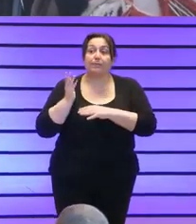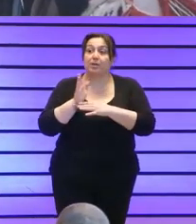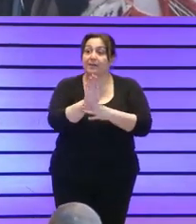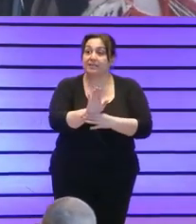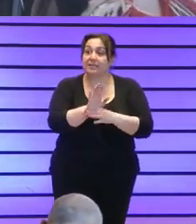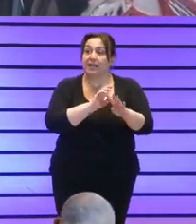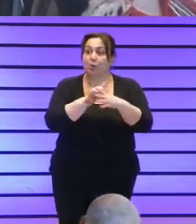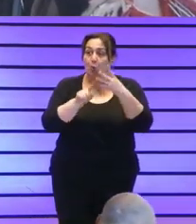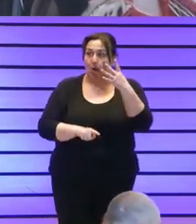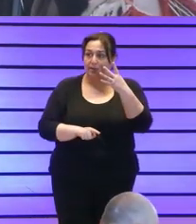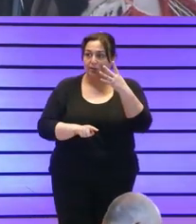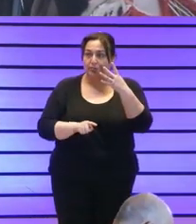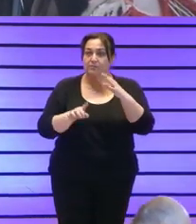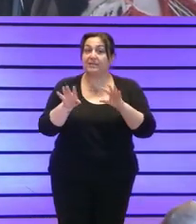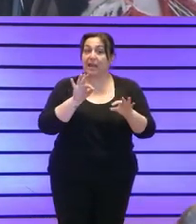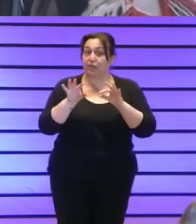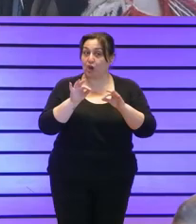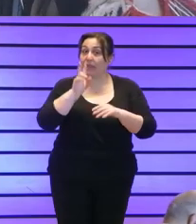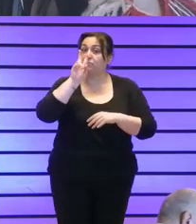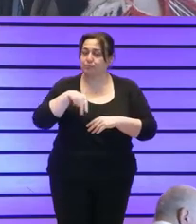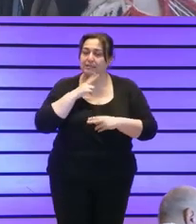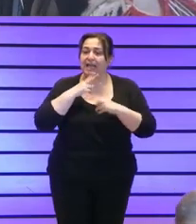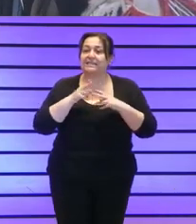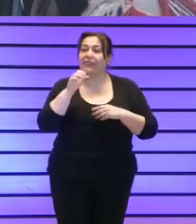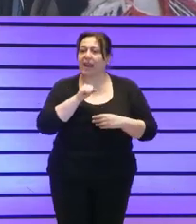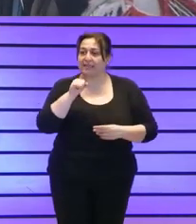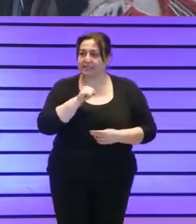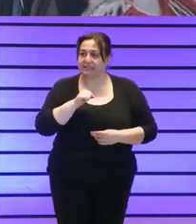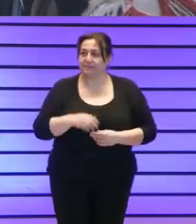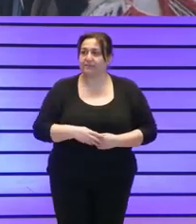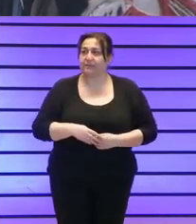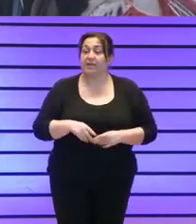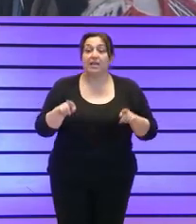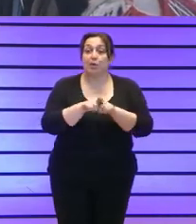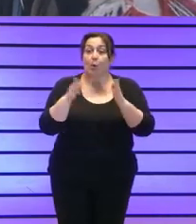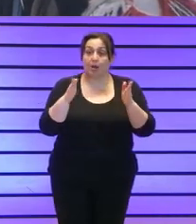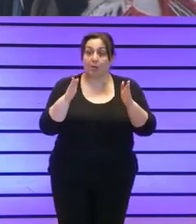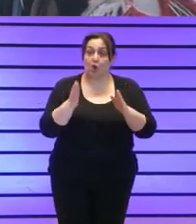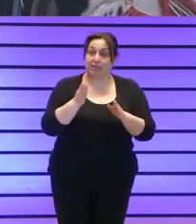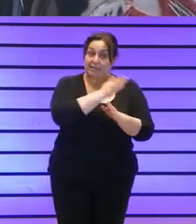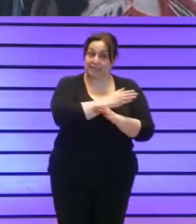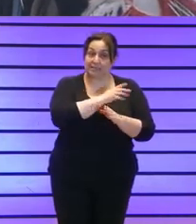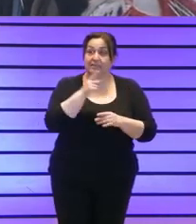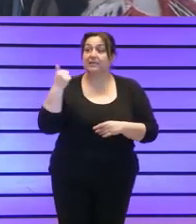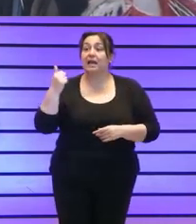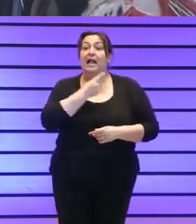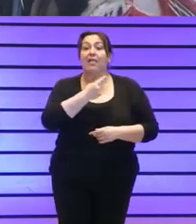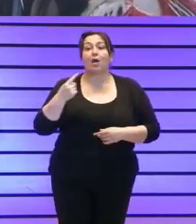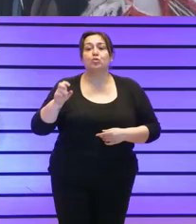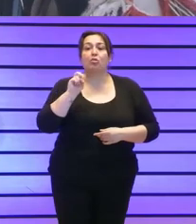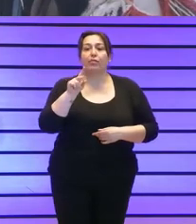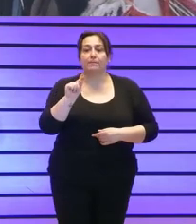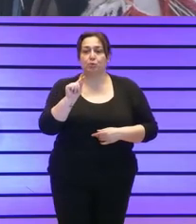las cuatro prácticas. Seleccionada como excelente. Como en los anteriores bloques, dispondrán de 12 minutos para la